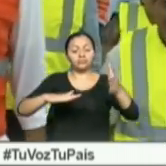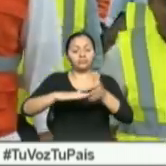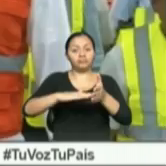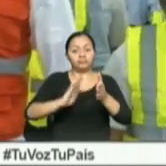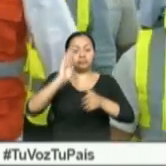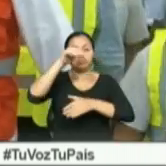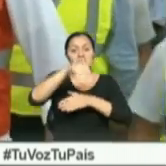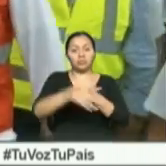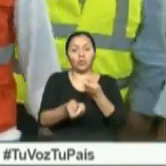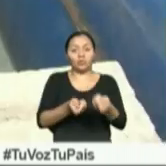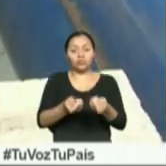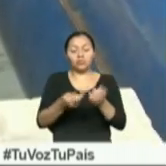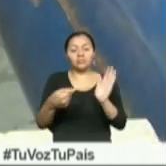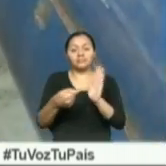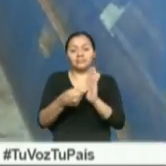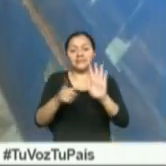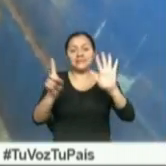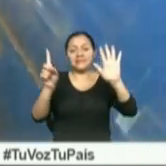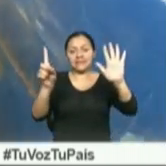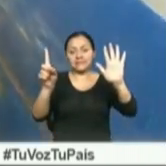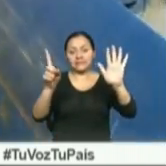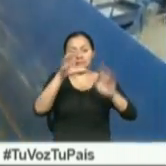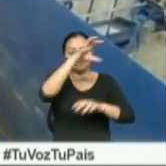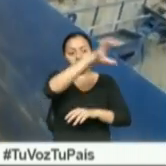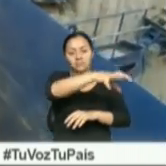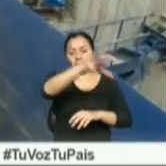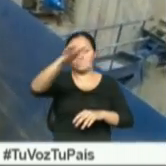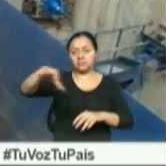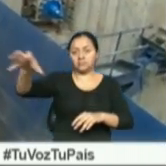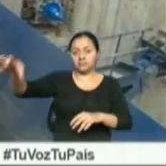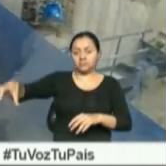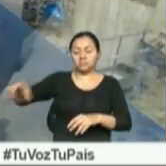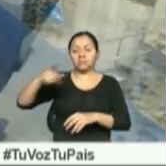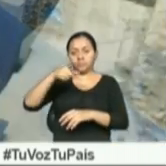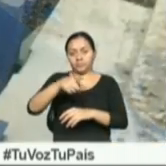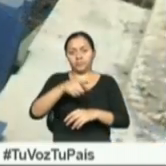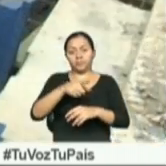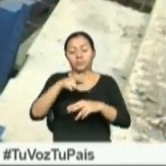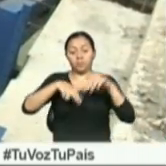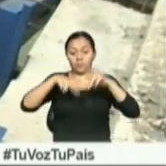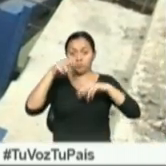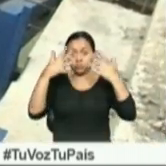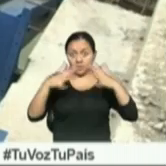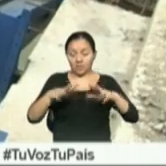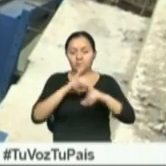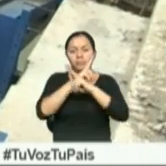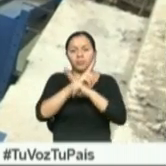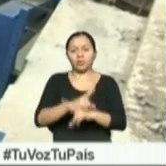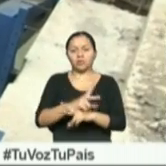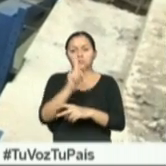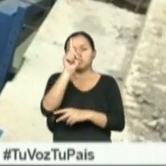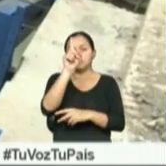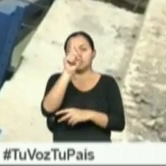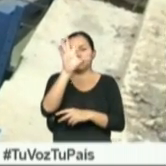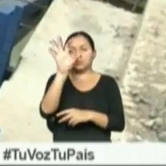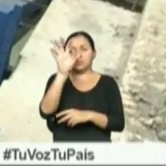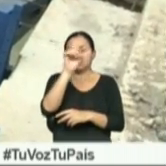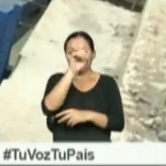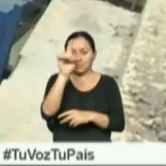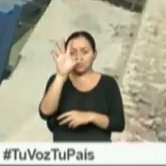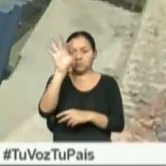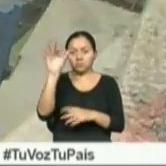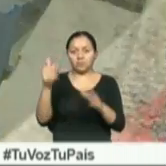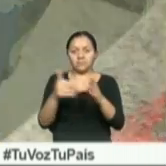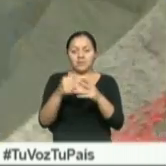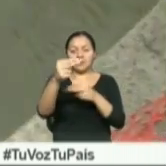proyectos multipropósitos en el país. Estas obras han protegido a más de 150 mil hectáreas. Además, de